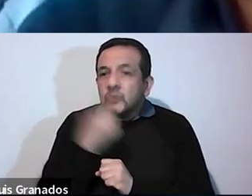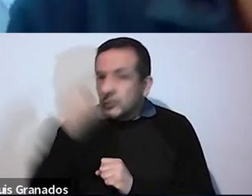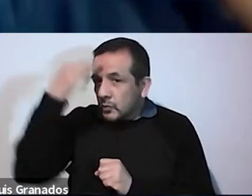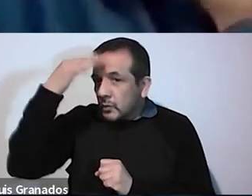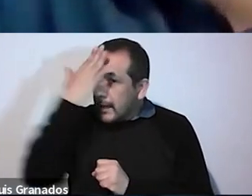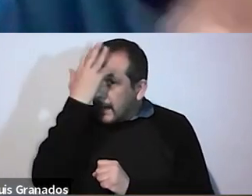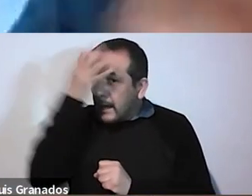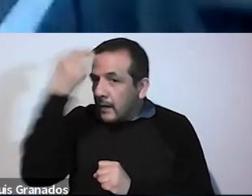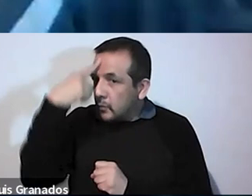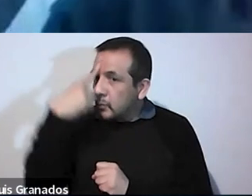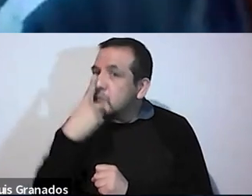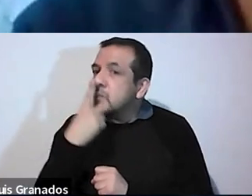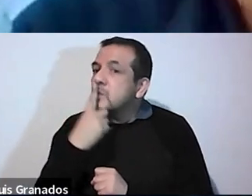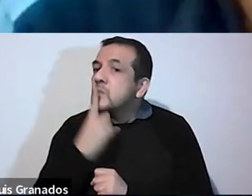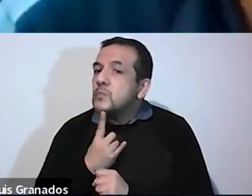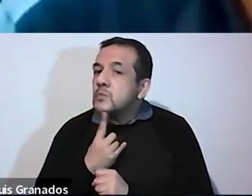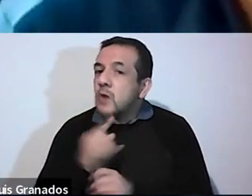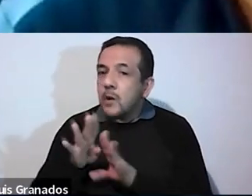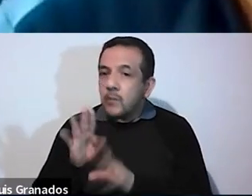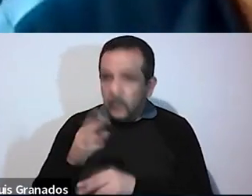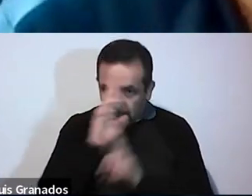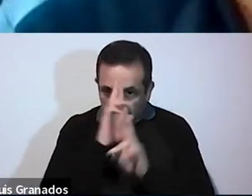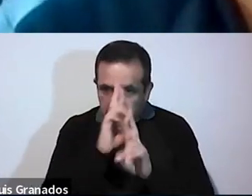de feto, un poco.